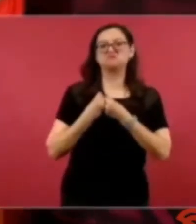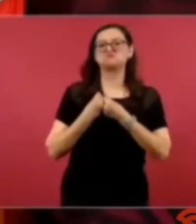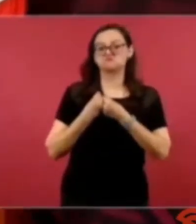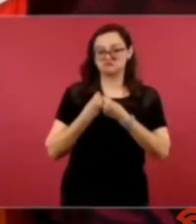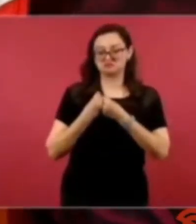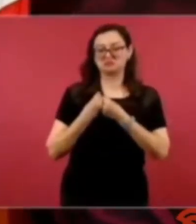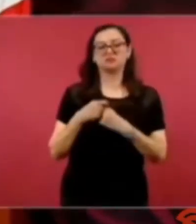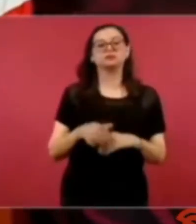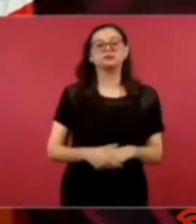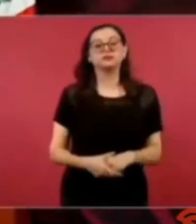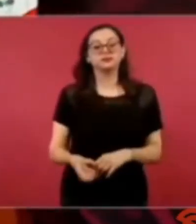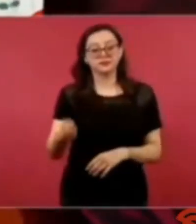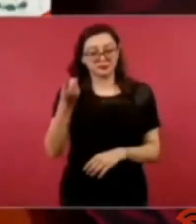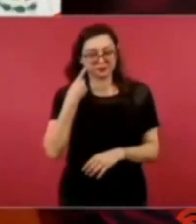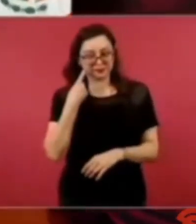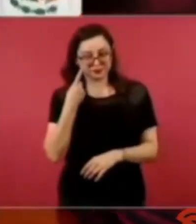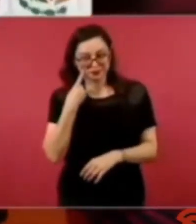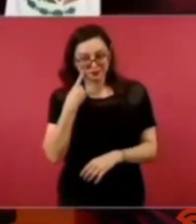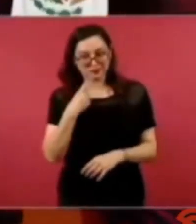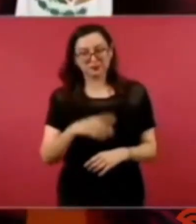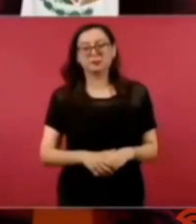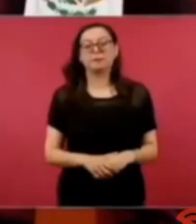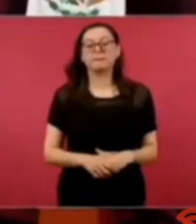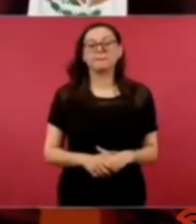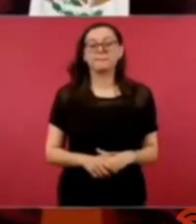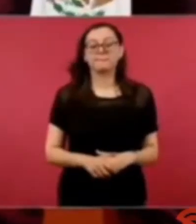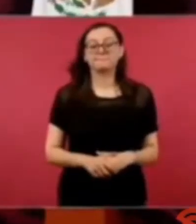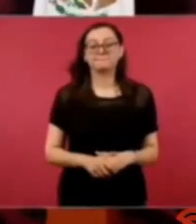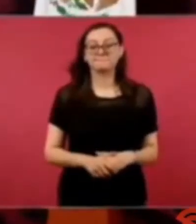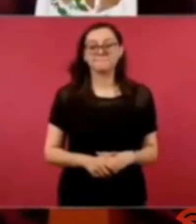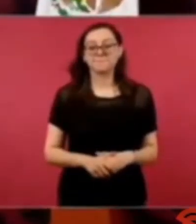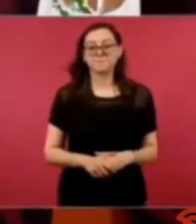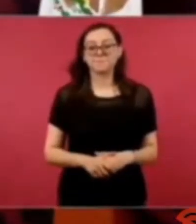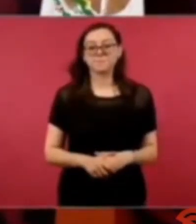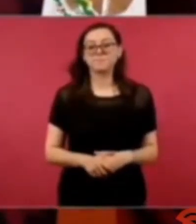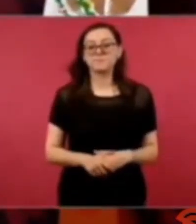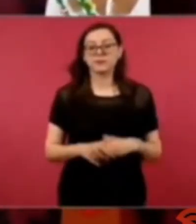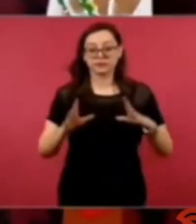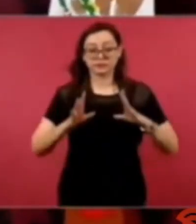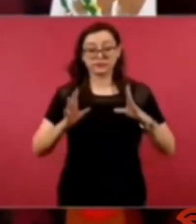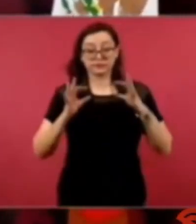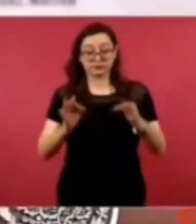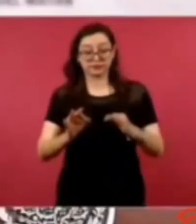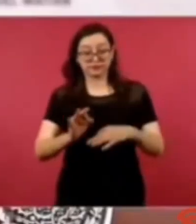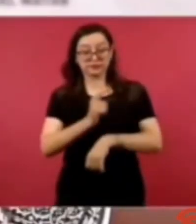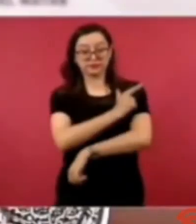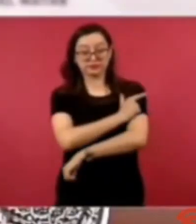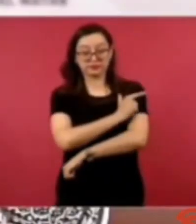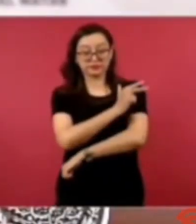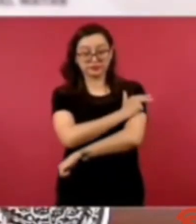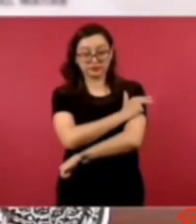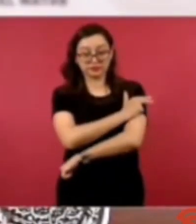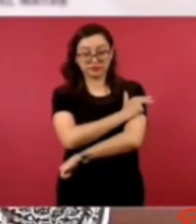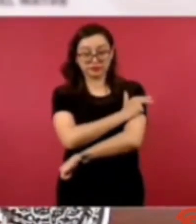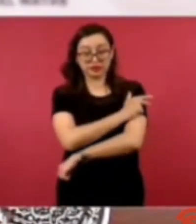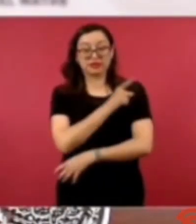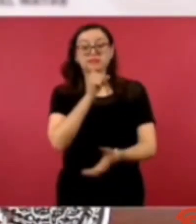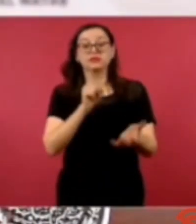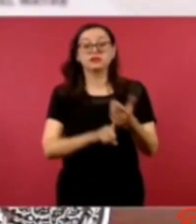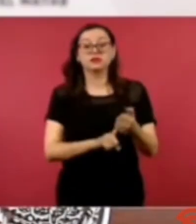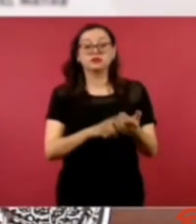miren nos ayudan a crear la guardia nacional tenemos 120